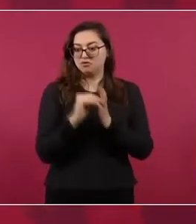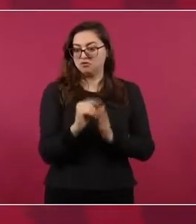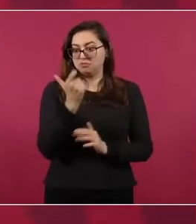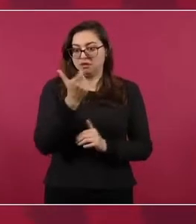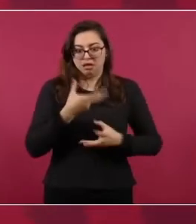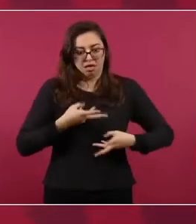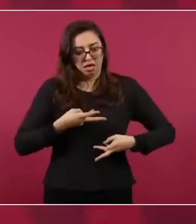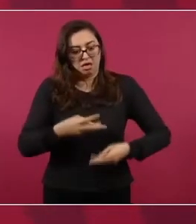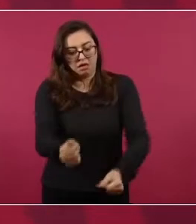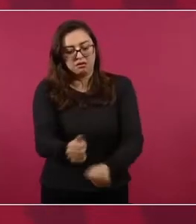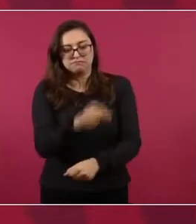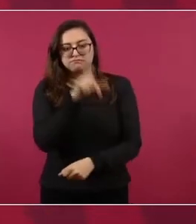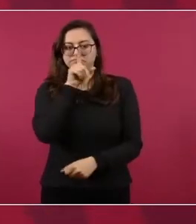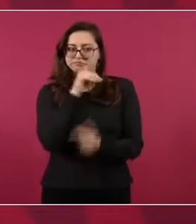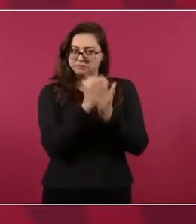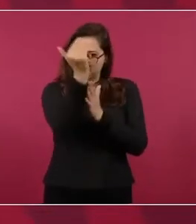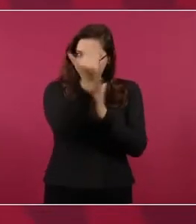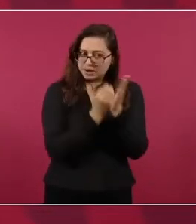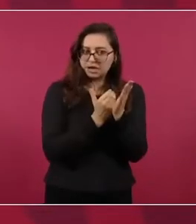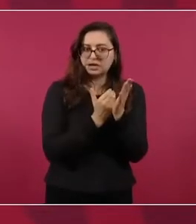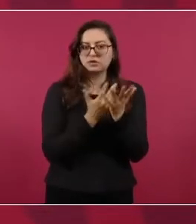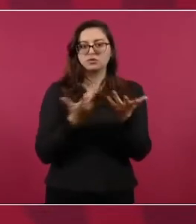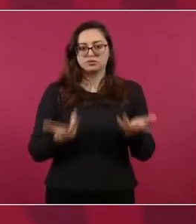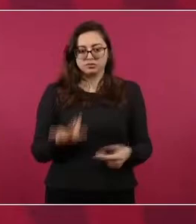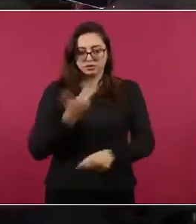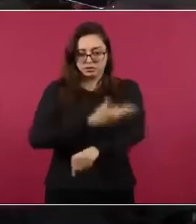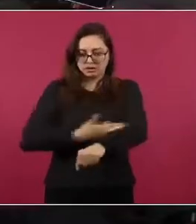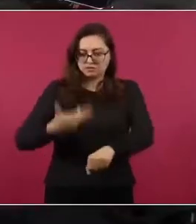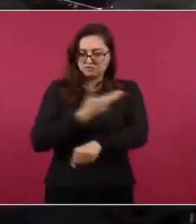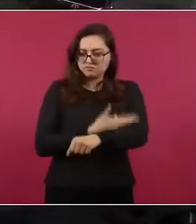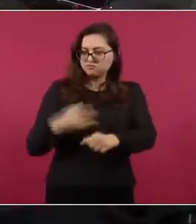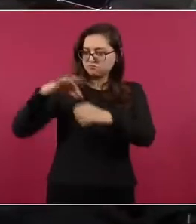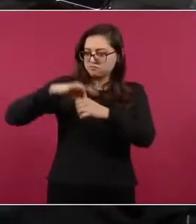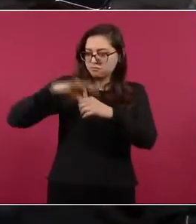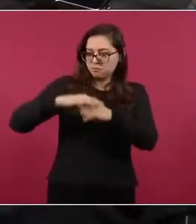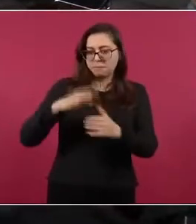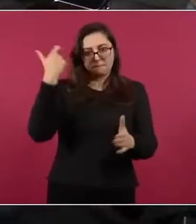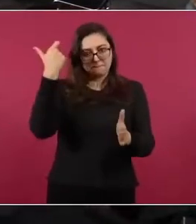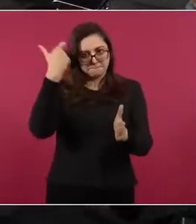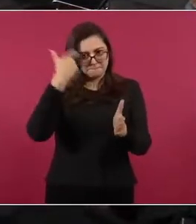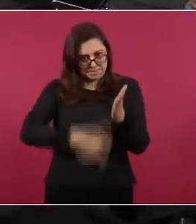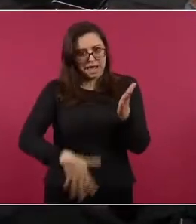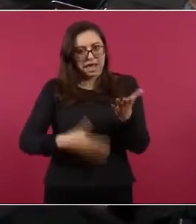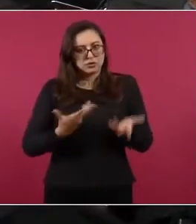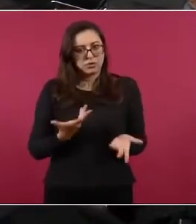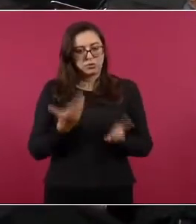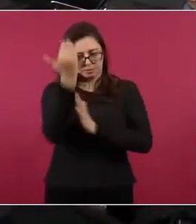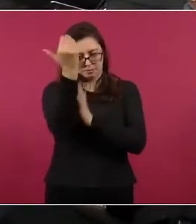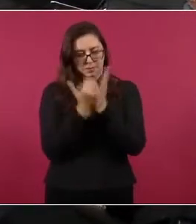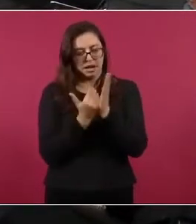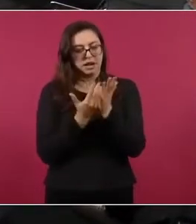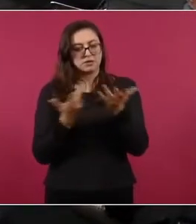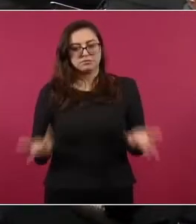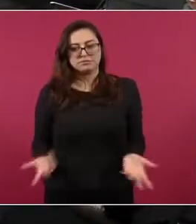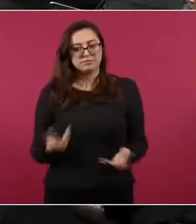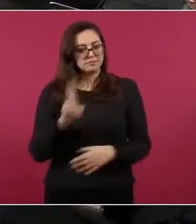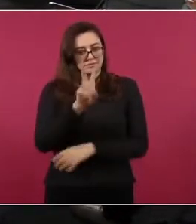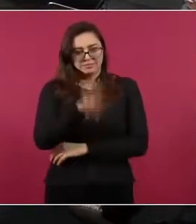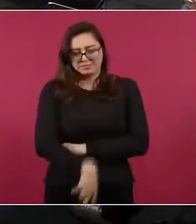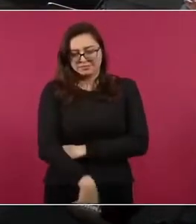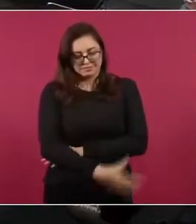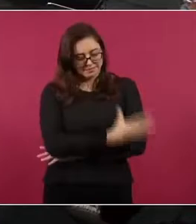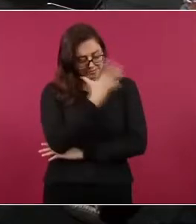la organización de elecciones en México, porque es una vergüenza